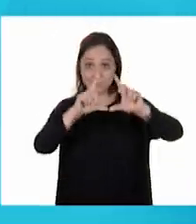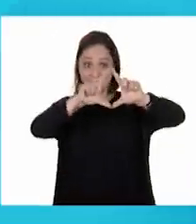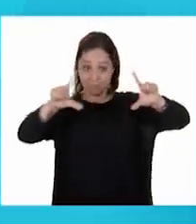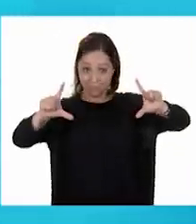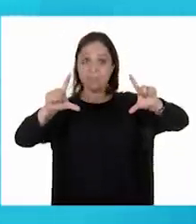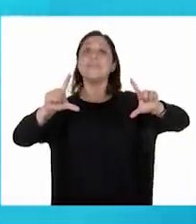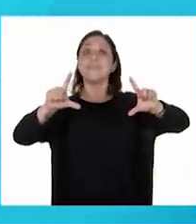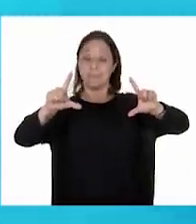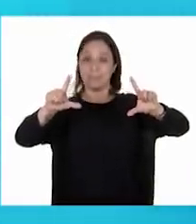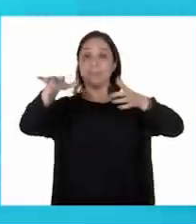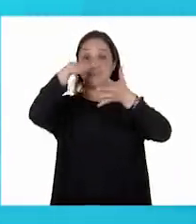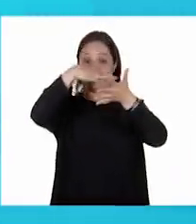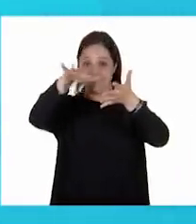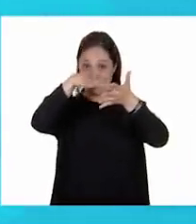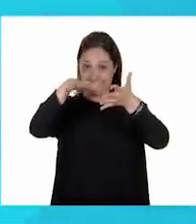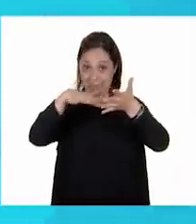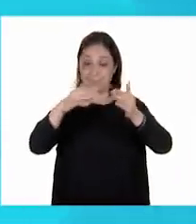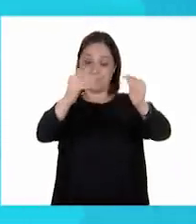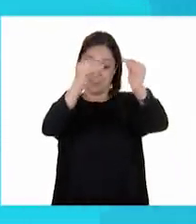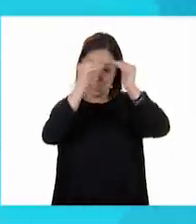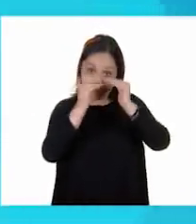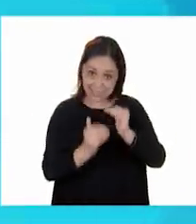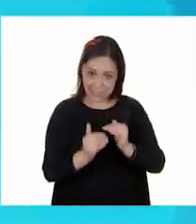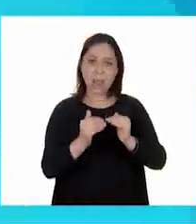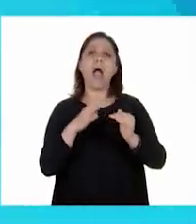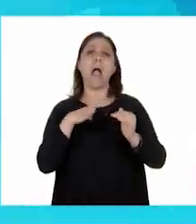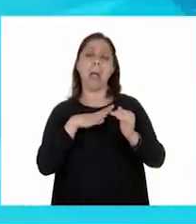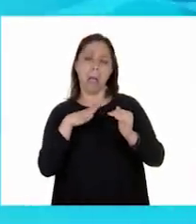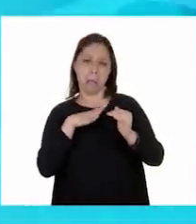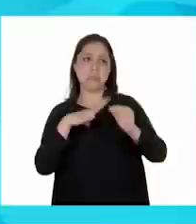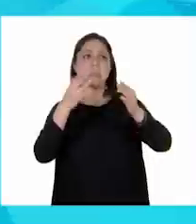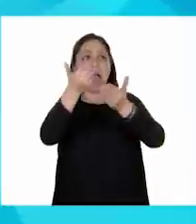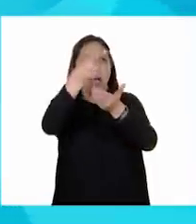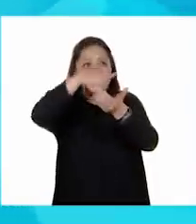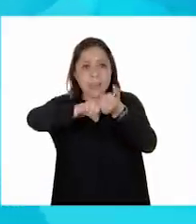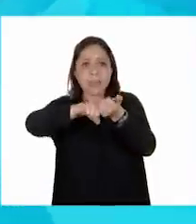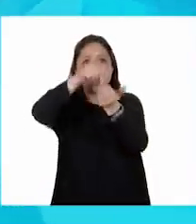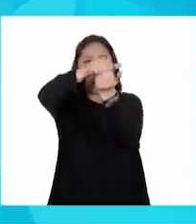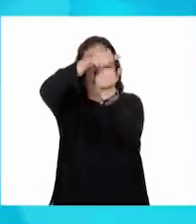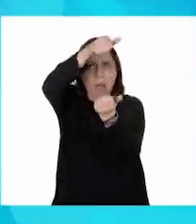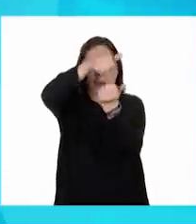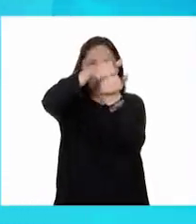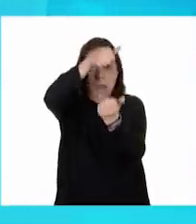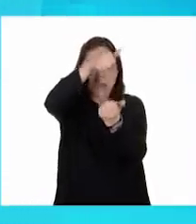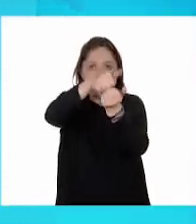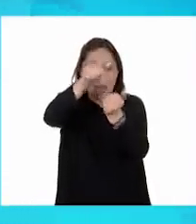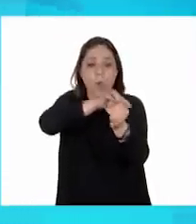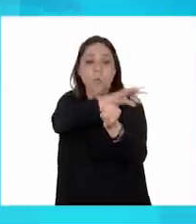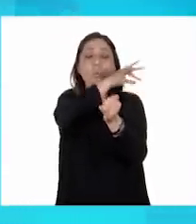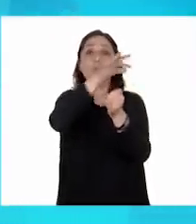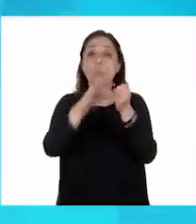tenemos el contenido, está en párrafos. Claro. Y al final también tenemos las imágenes.